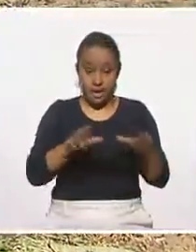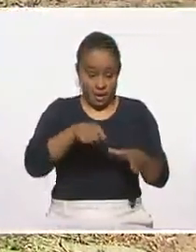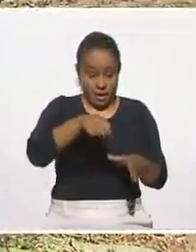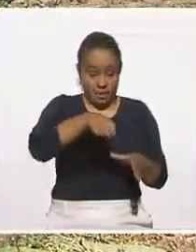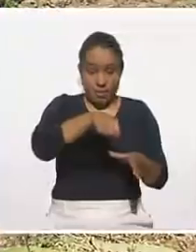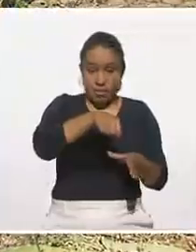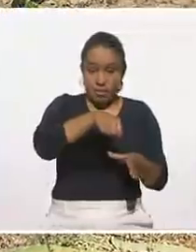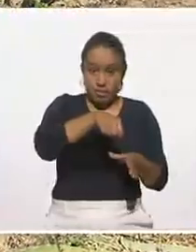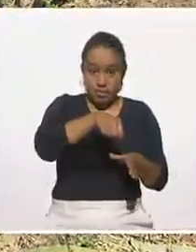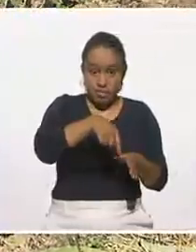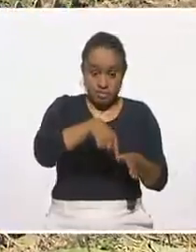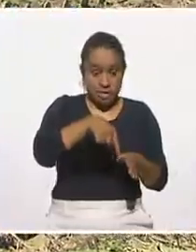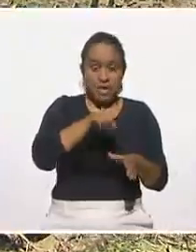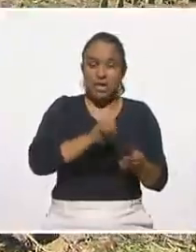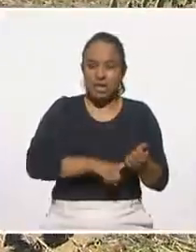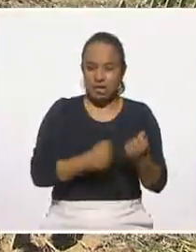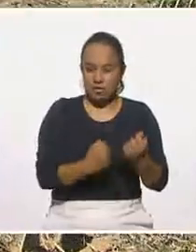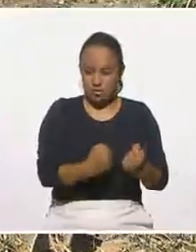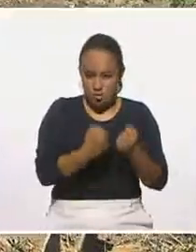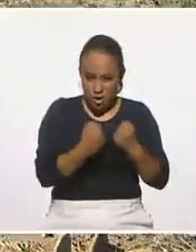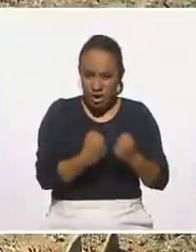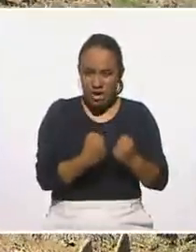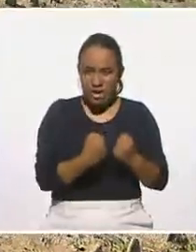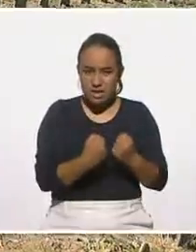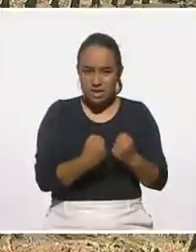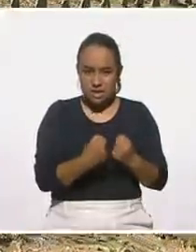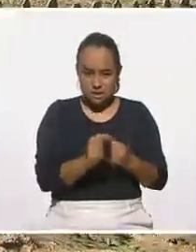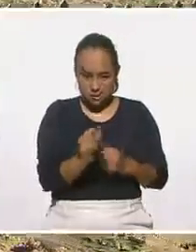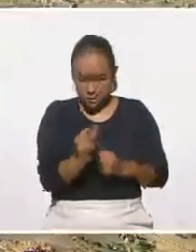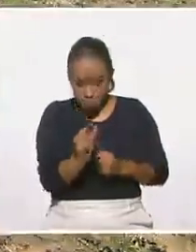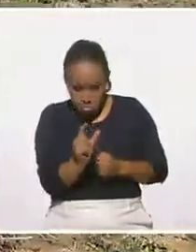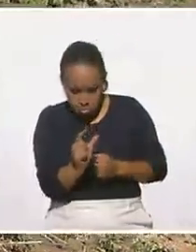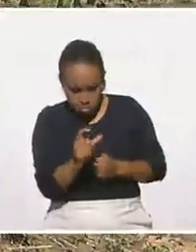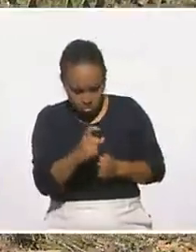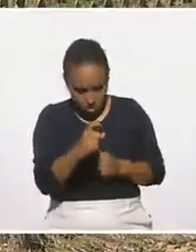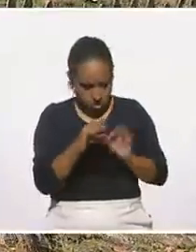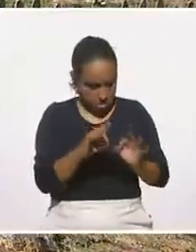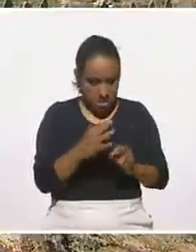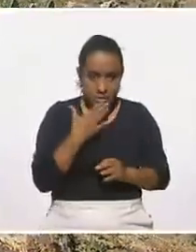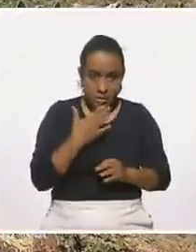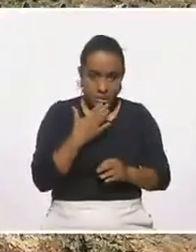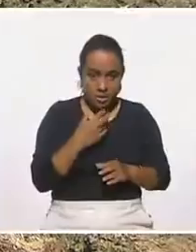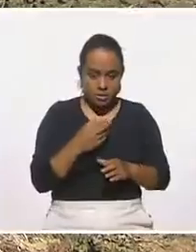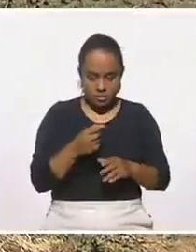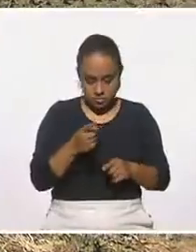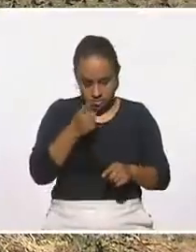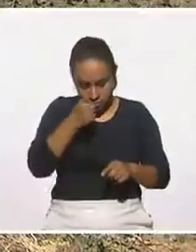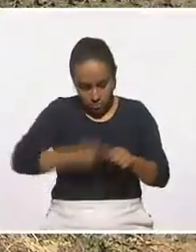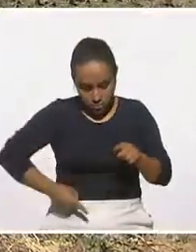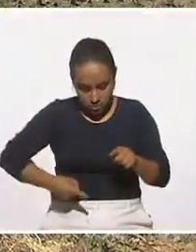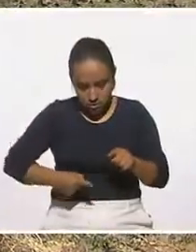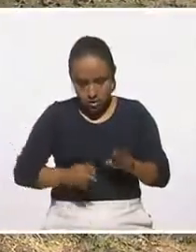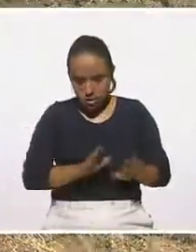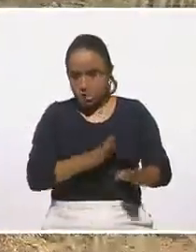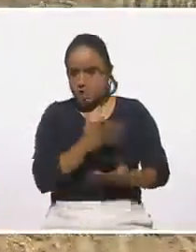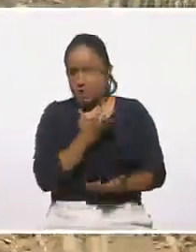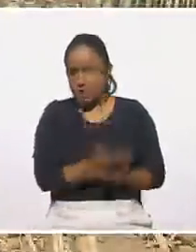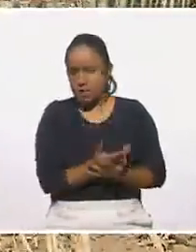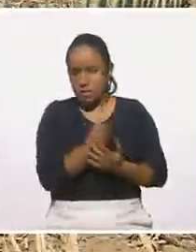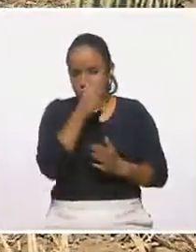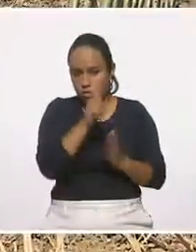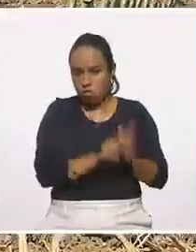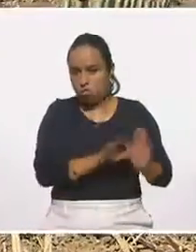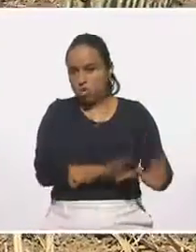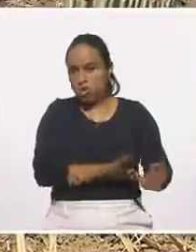está fortalecida, tiene el grosor, el tamaño, se corta, se deja descansar un mes,